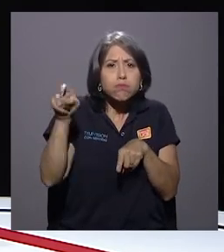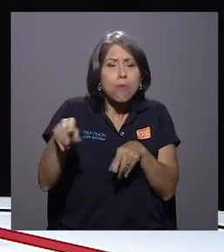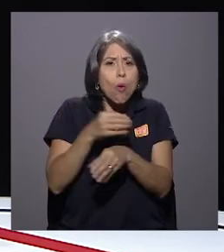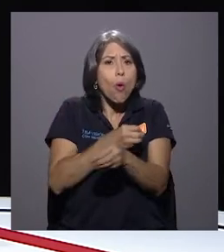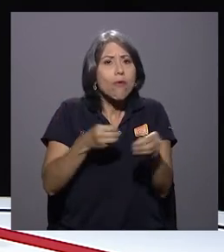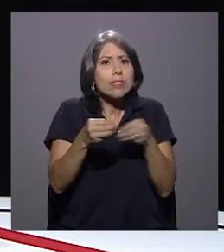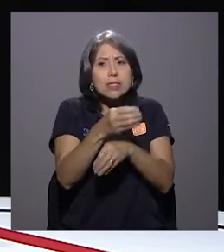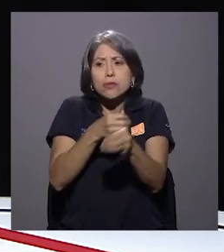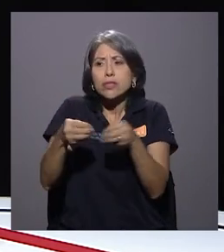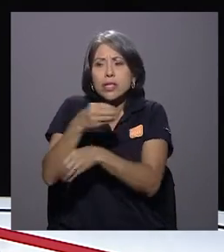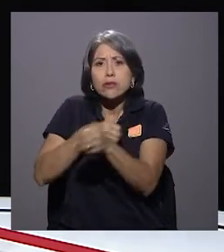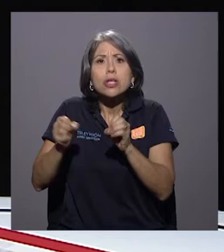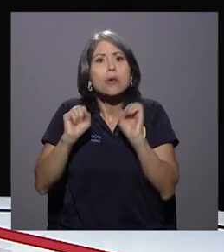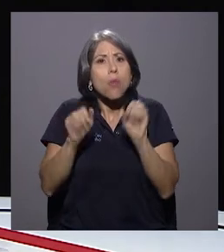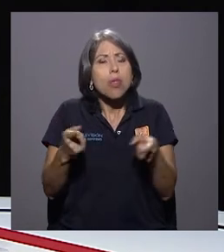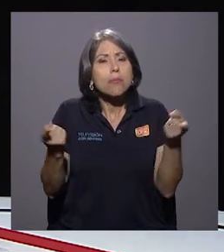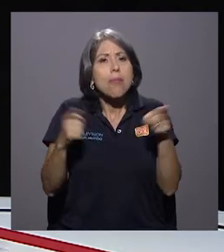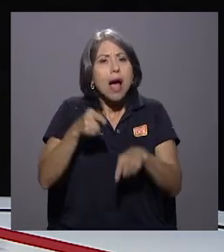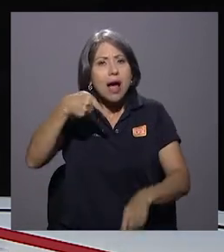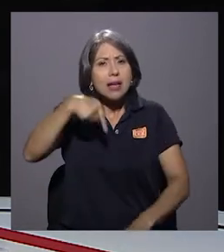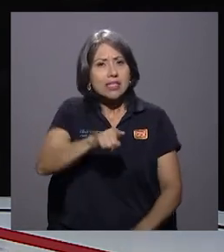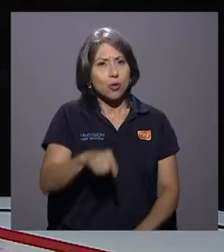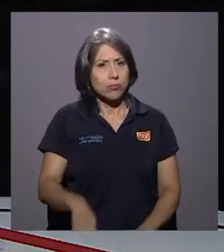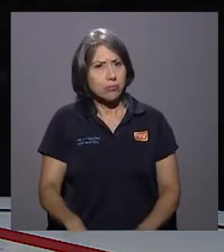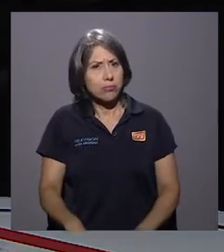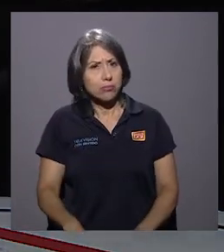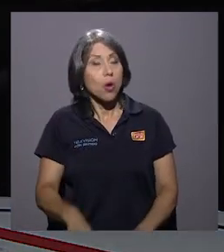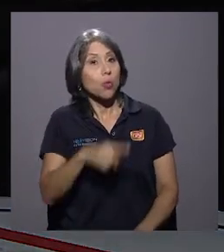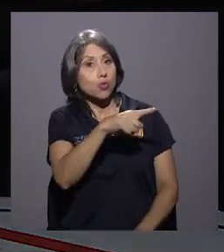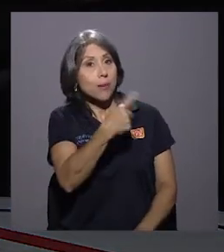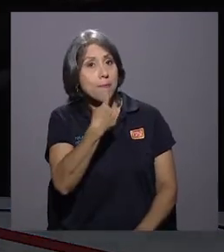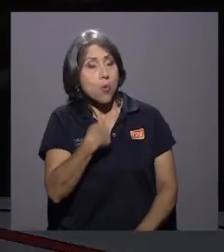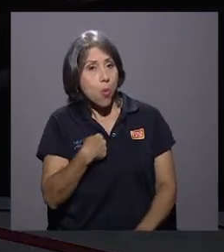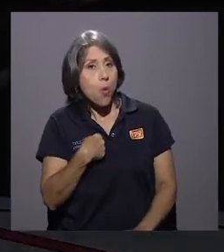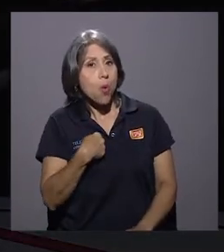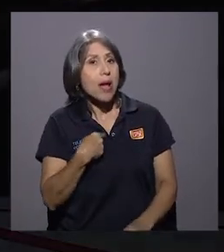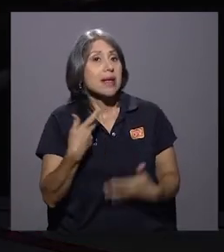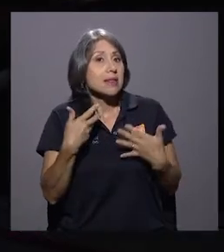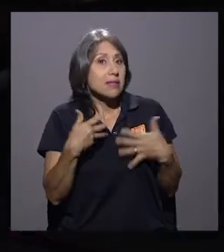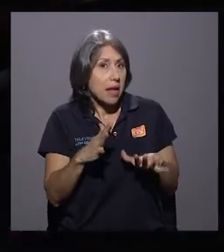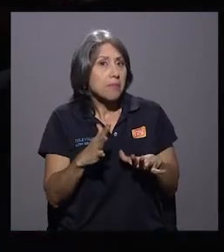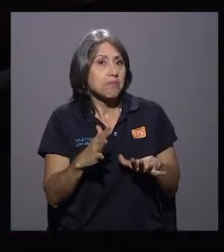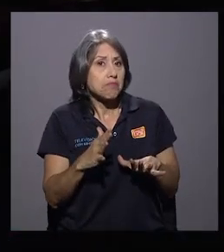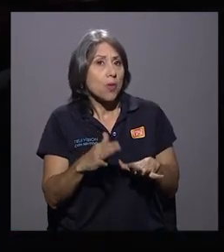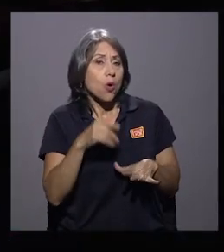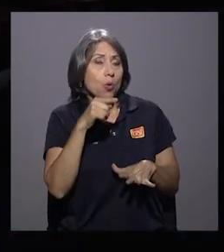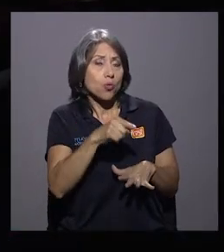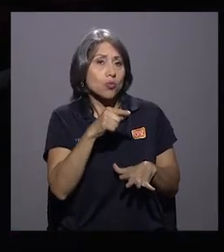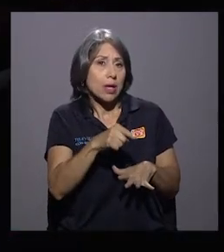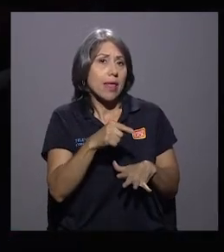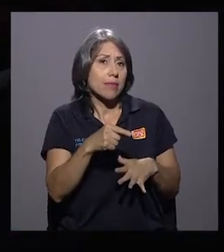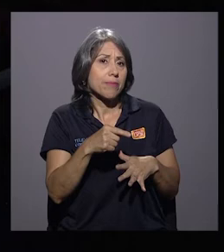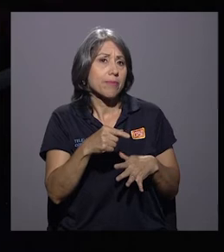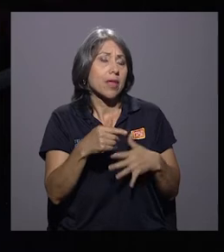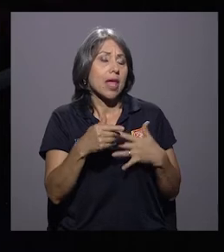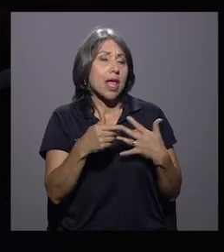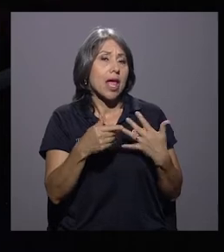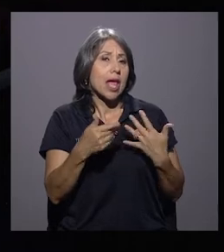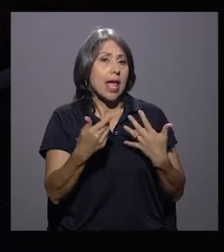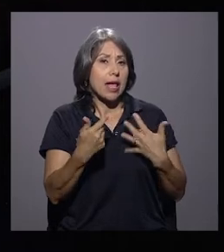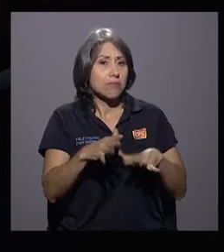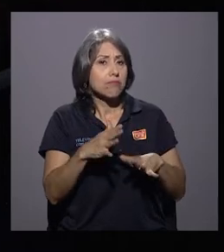a la agresión. En este estado de la cuestión que usted me comentaba que ha realizado en el primer bloque de 360,